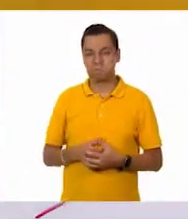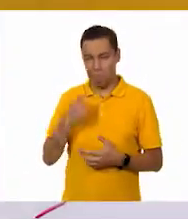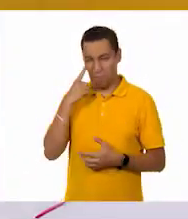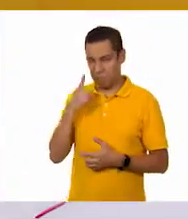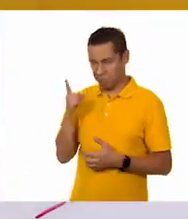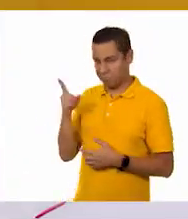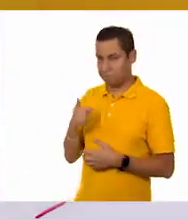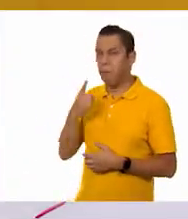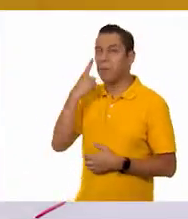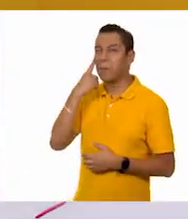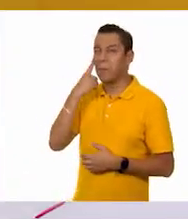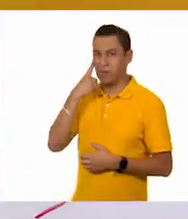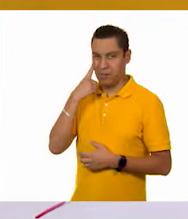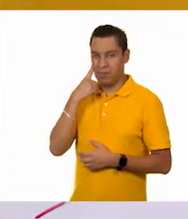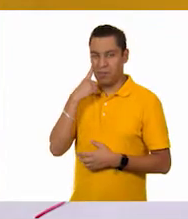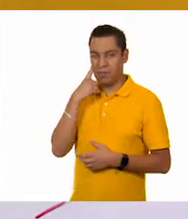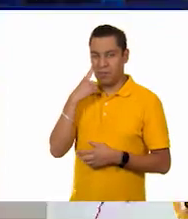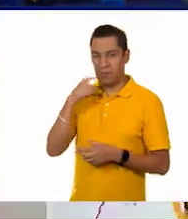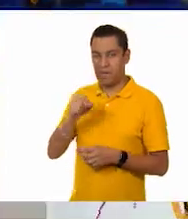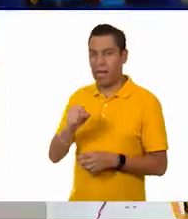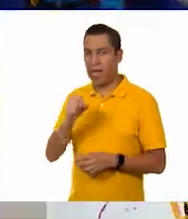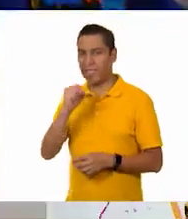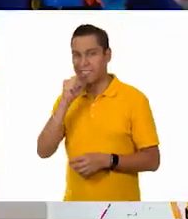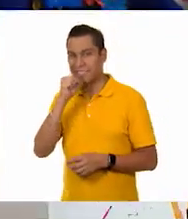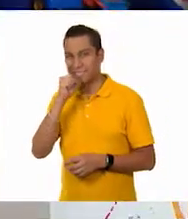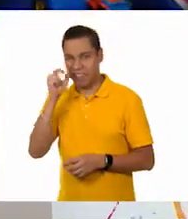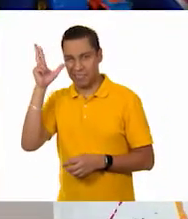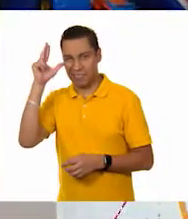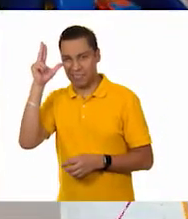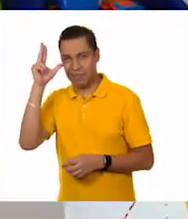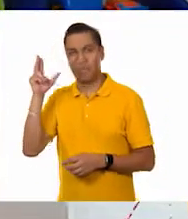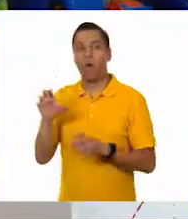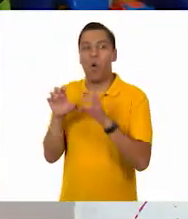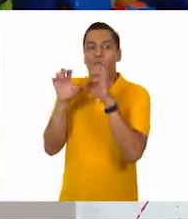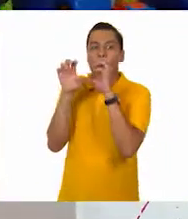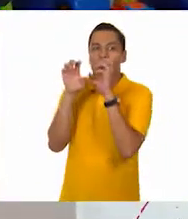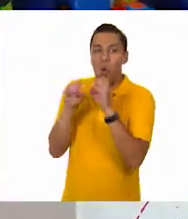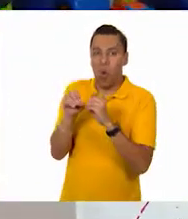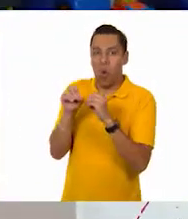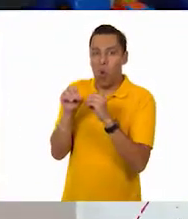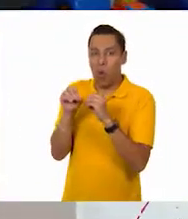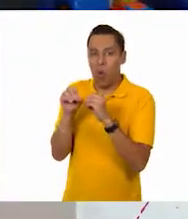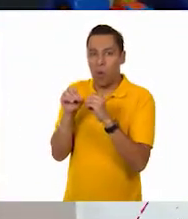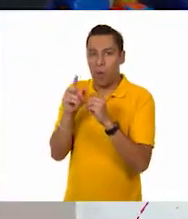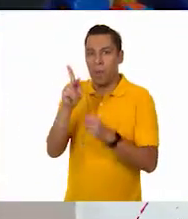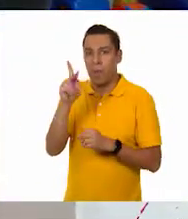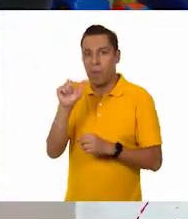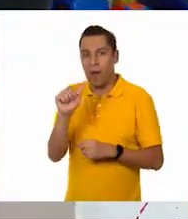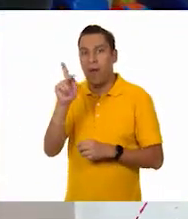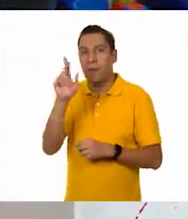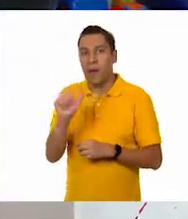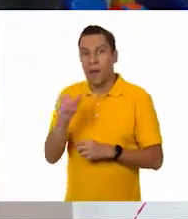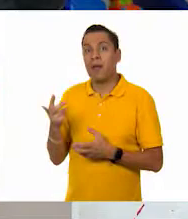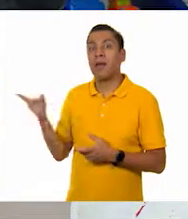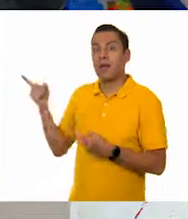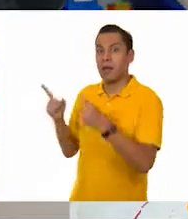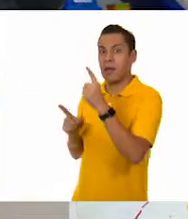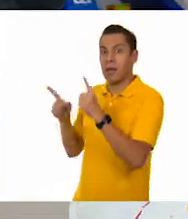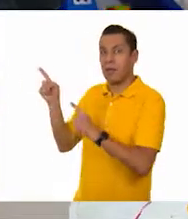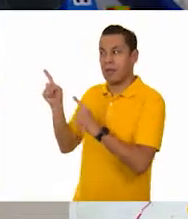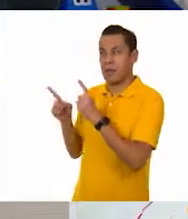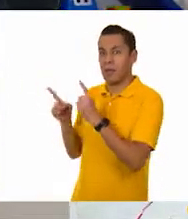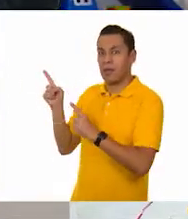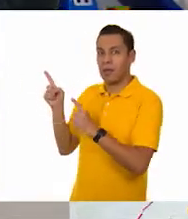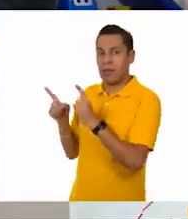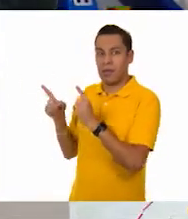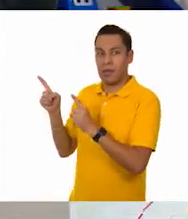A ver, a ver. Uy, están... ¿Qué dicen? Están muy parejas, ¿verdad? Están Pesan casi igual. Casi igual.